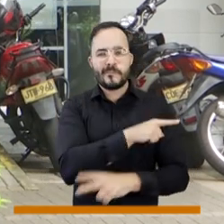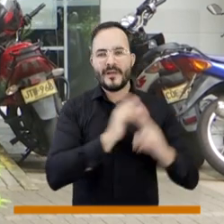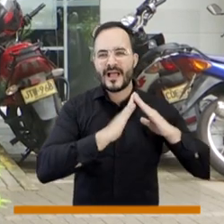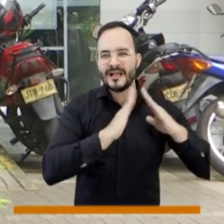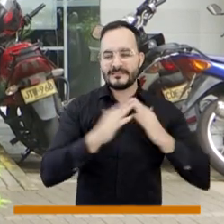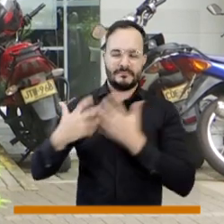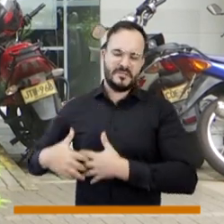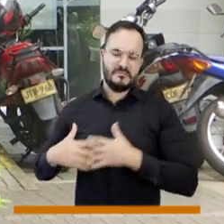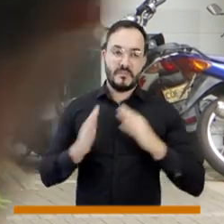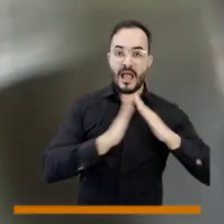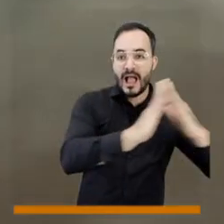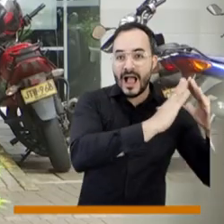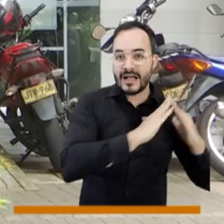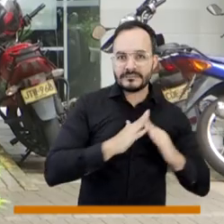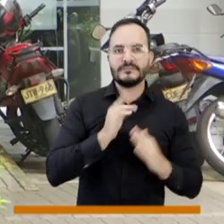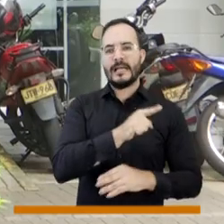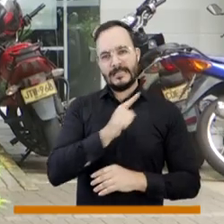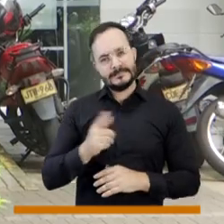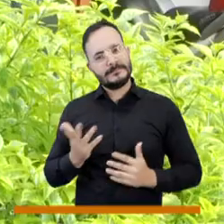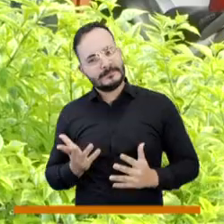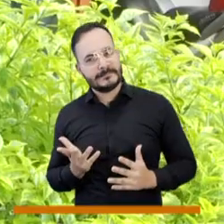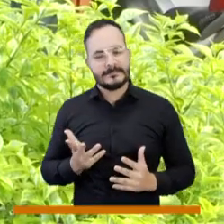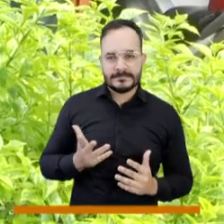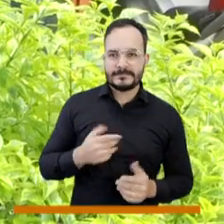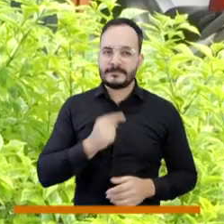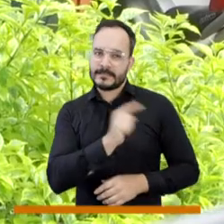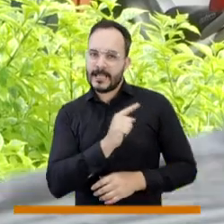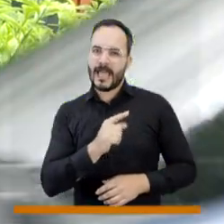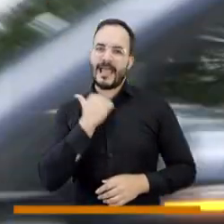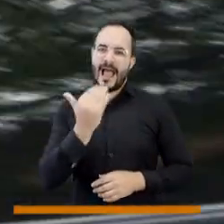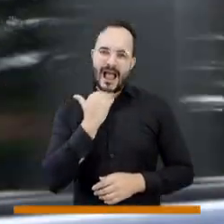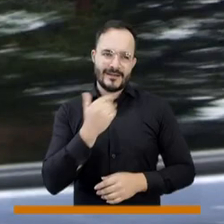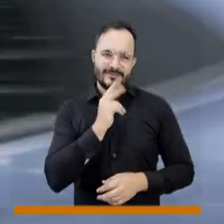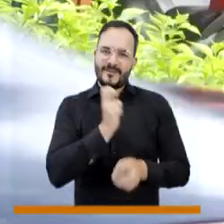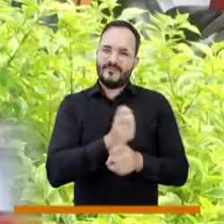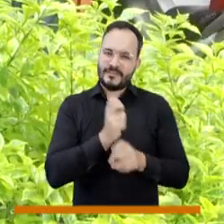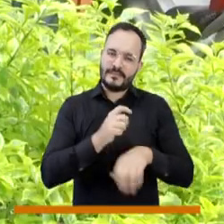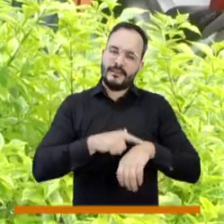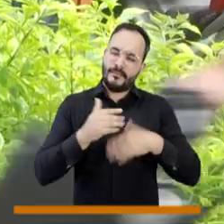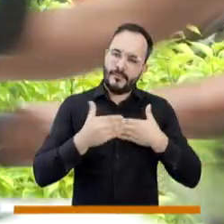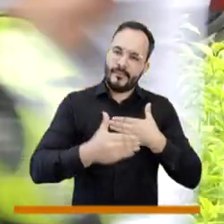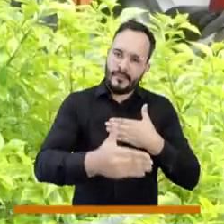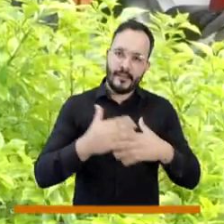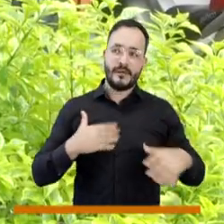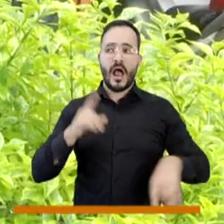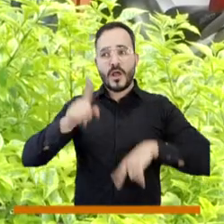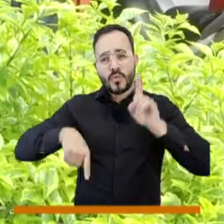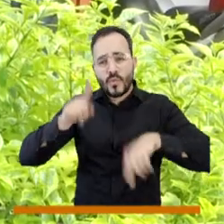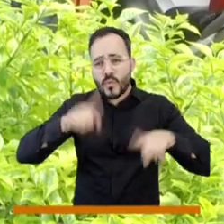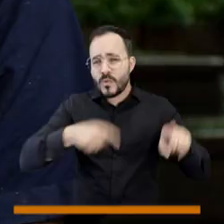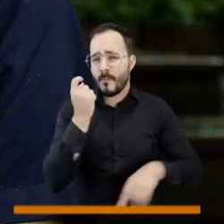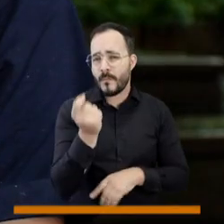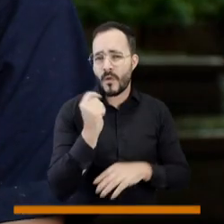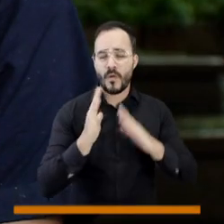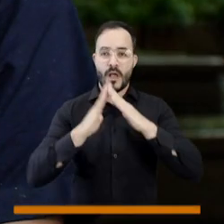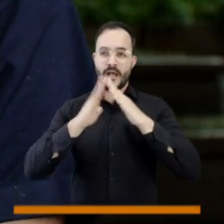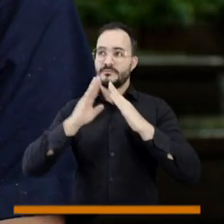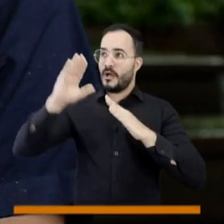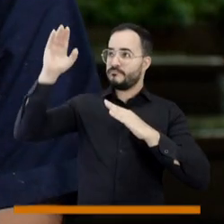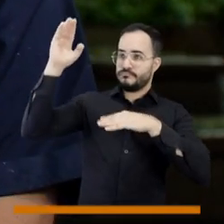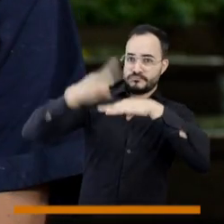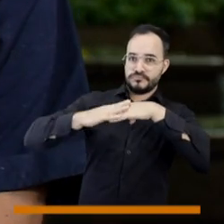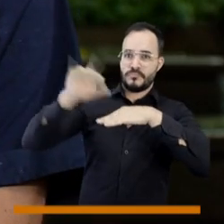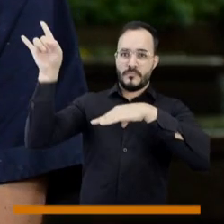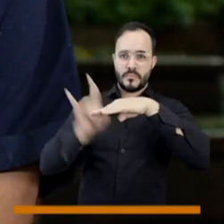como para todo eso, pero digamos, en Emergente, mi empresa, ya tenemos cualquier cantidad de clientes que montan paneles solares en sus techos,